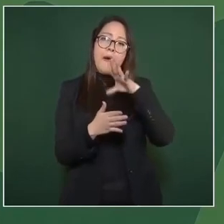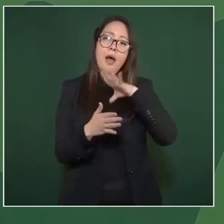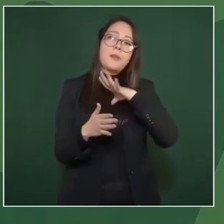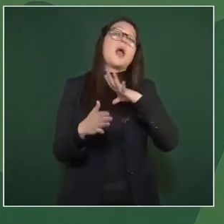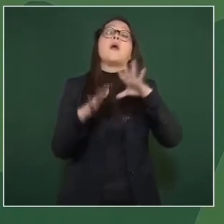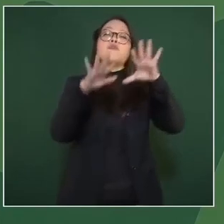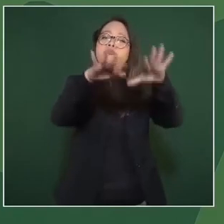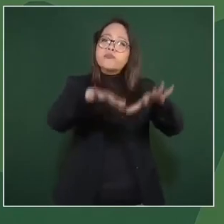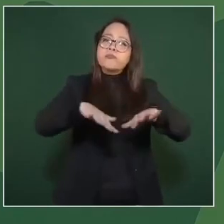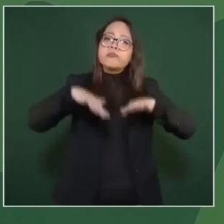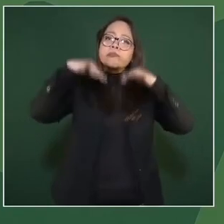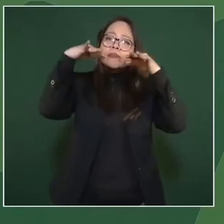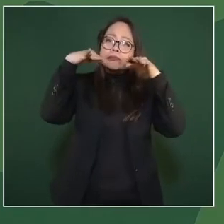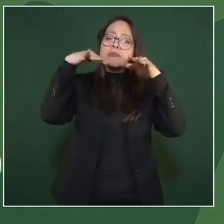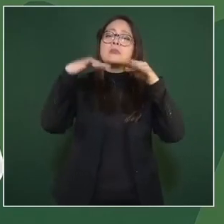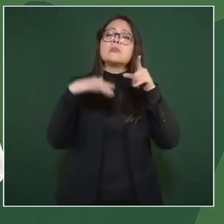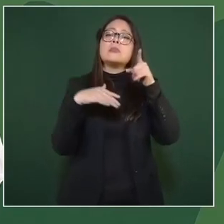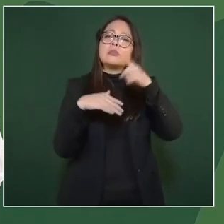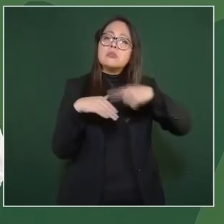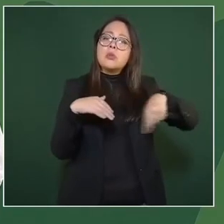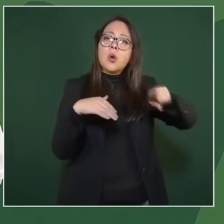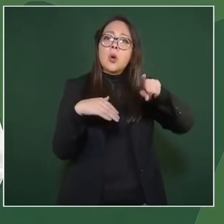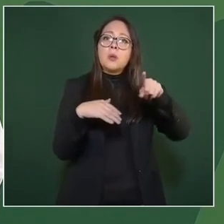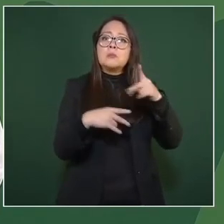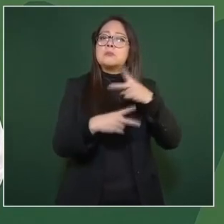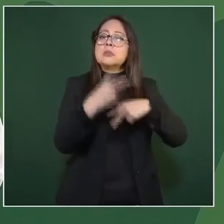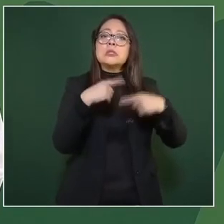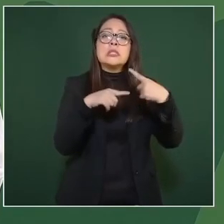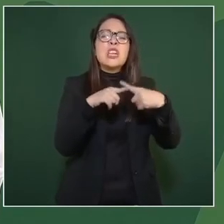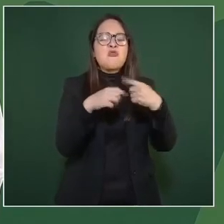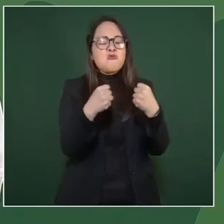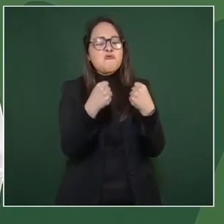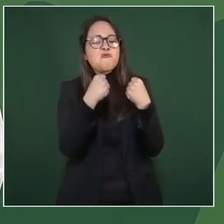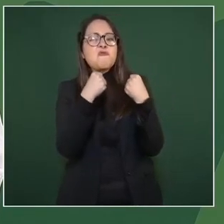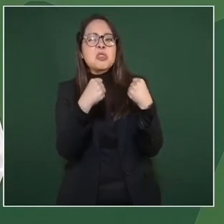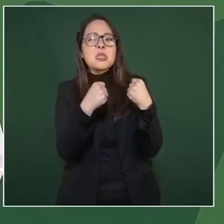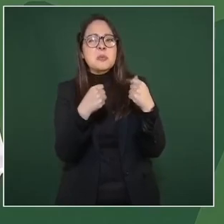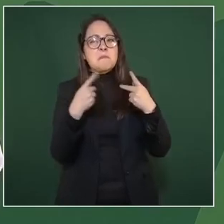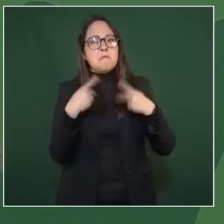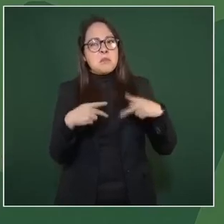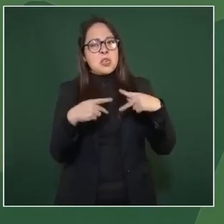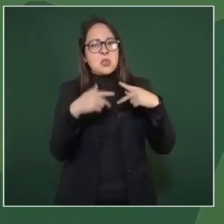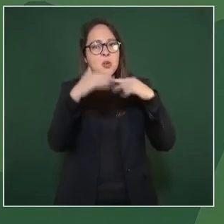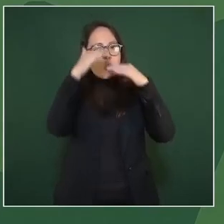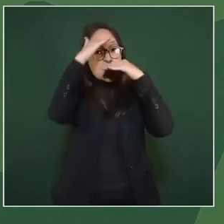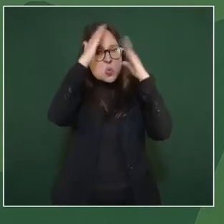los ultraderechistas más famosos y sinceros,